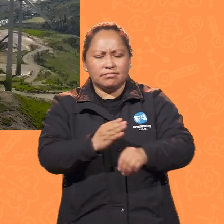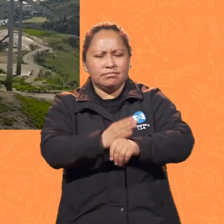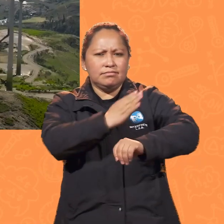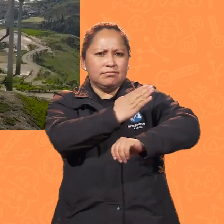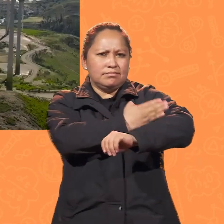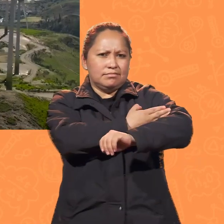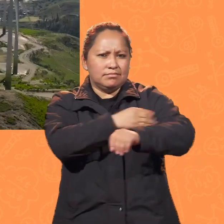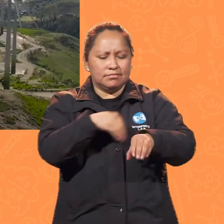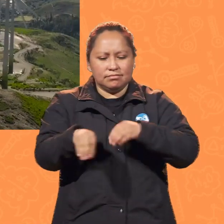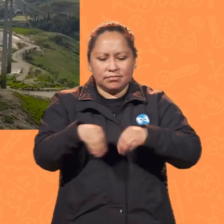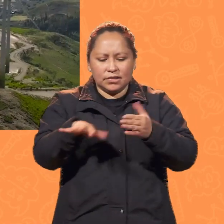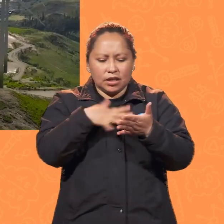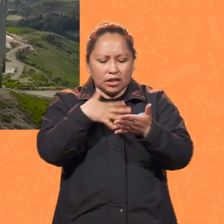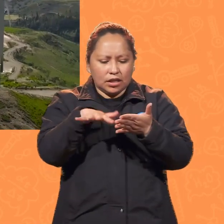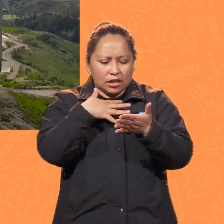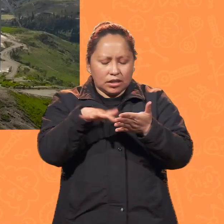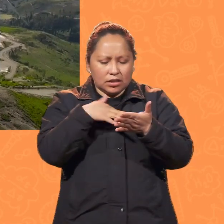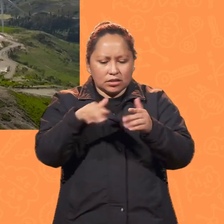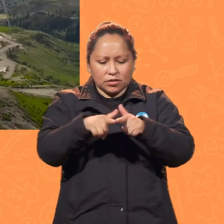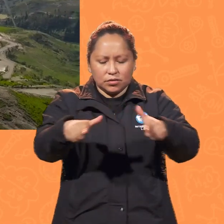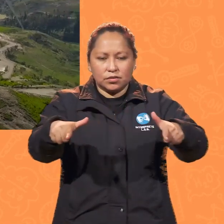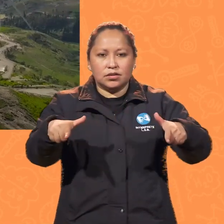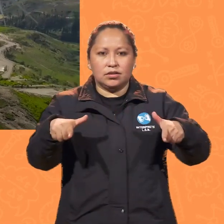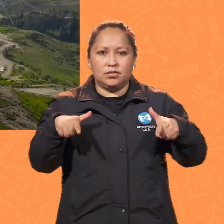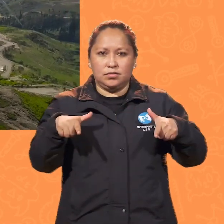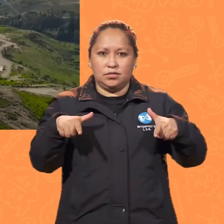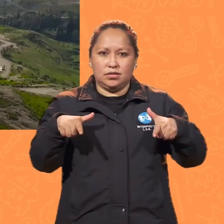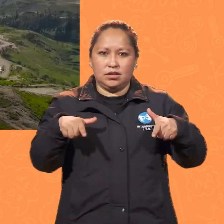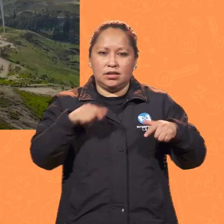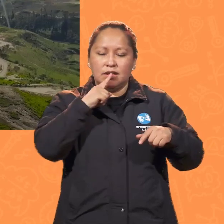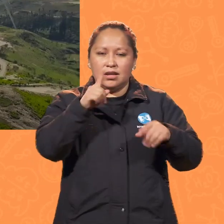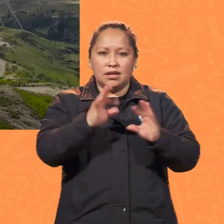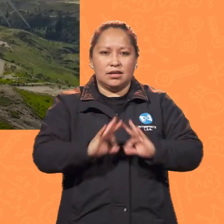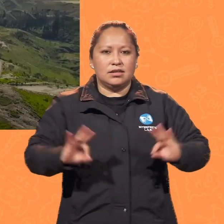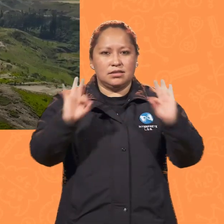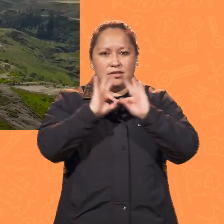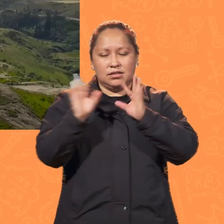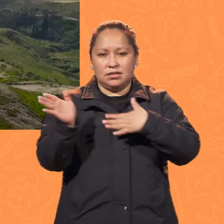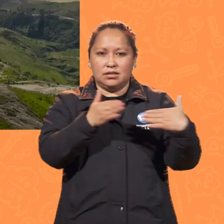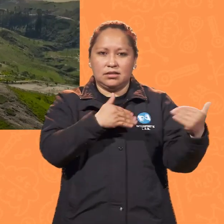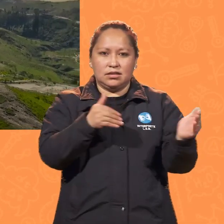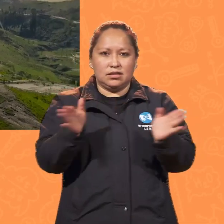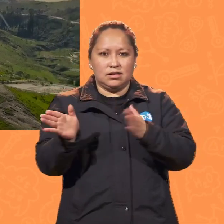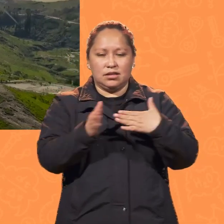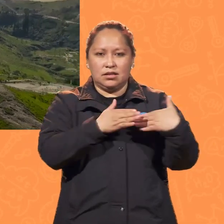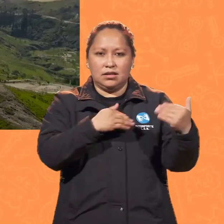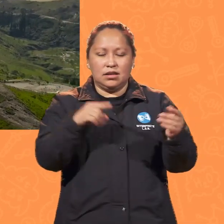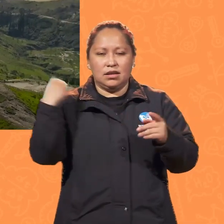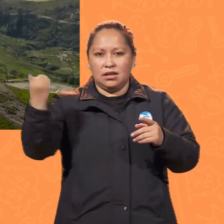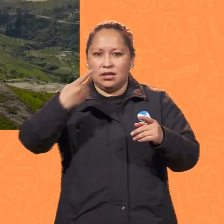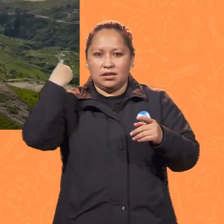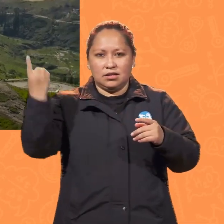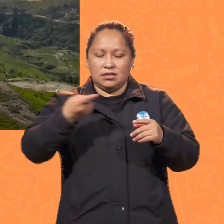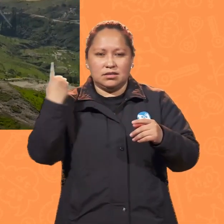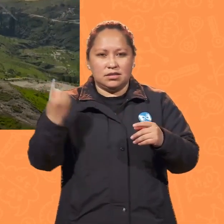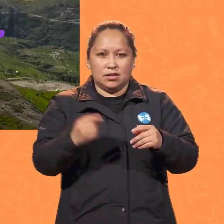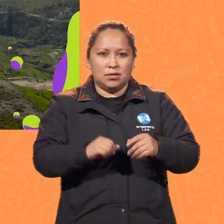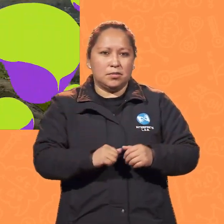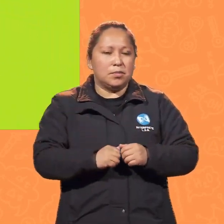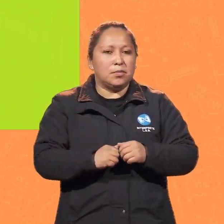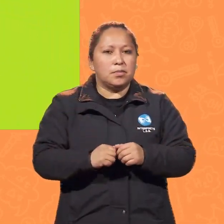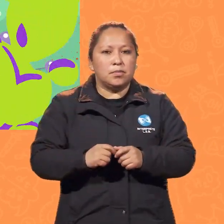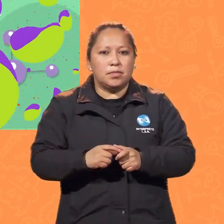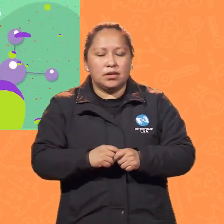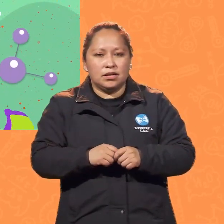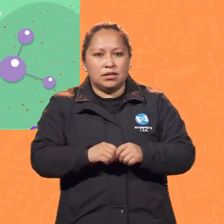realiza un estudio de la zona o región indicada, ya que es fundamental que el viento corra de manera constante, con fuerza y en una misma